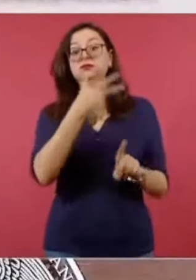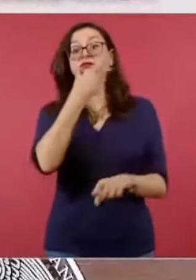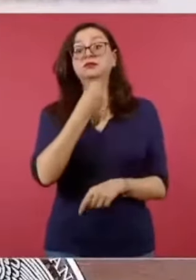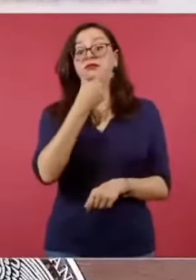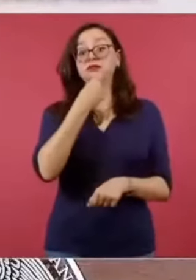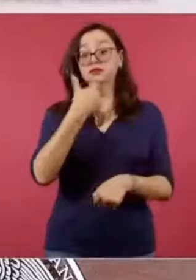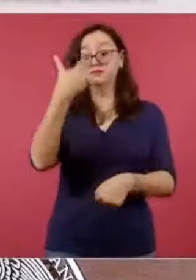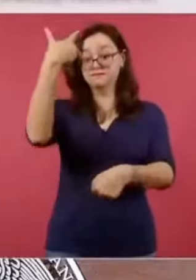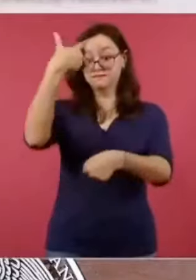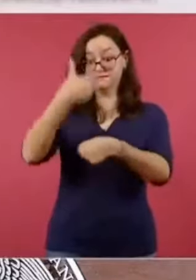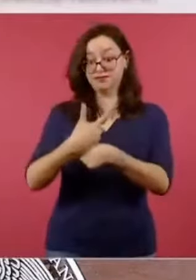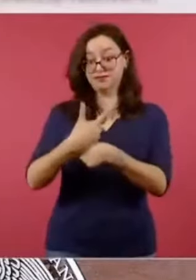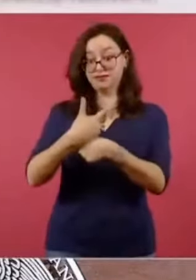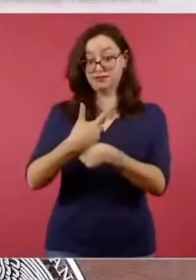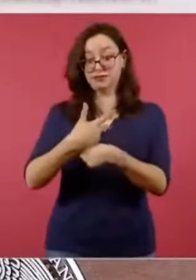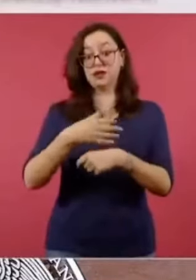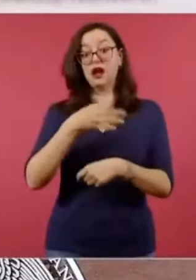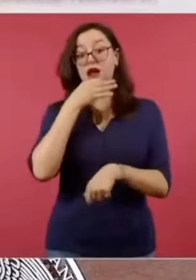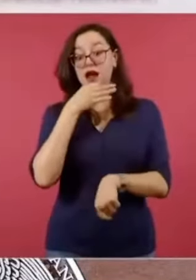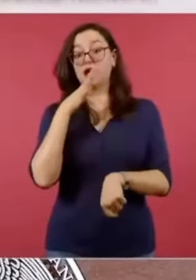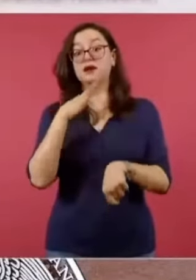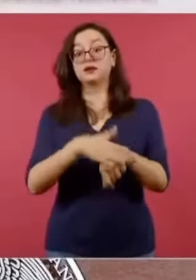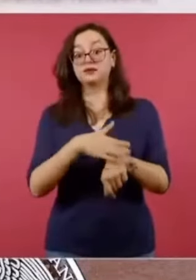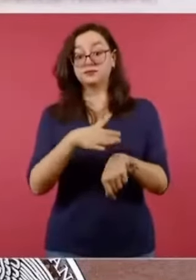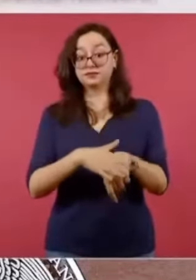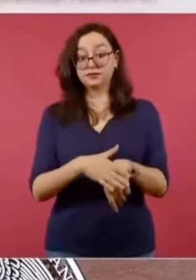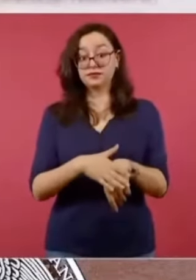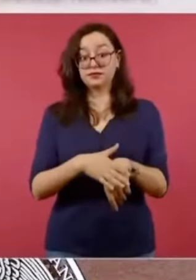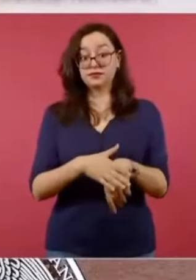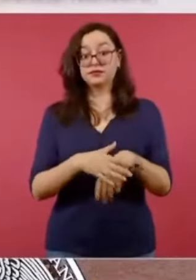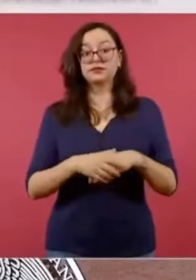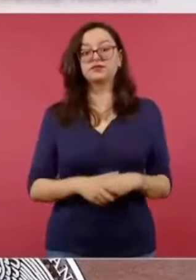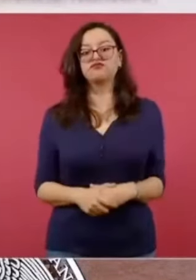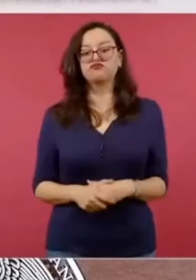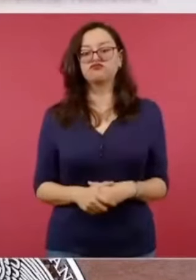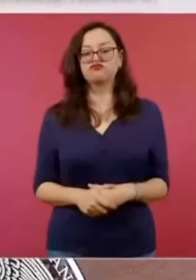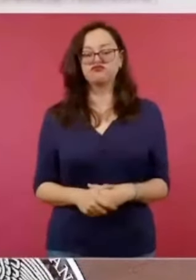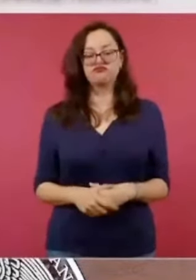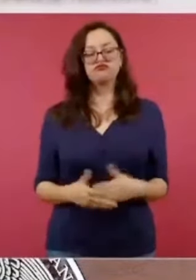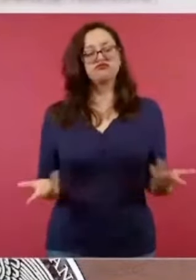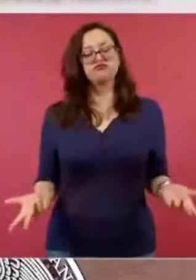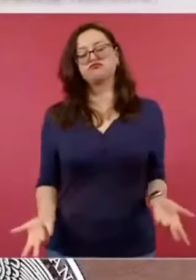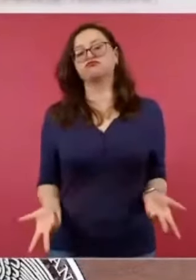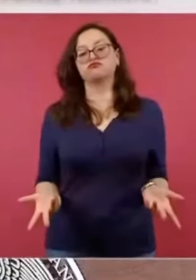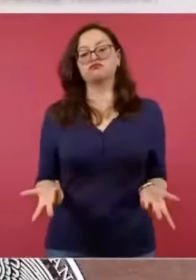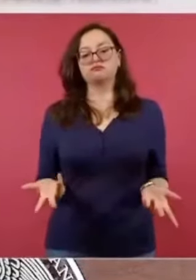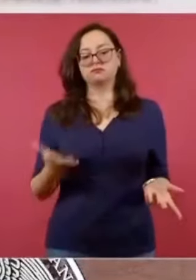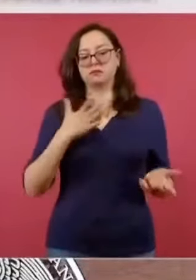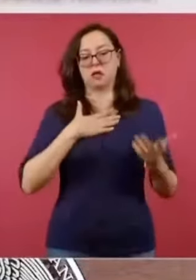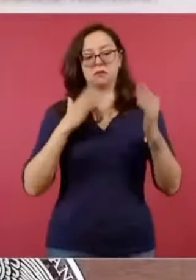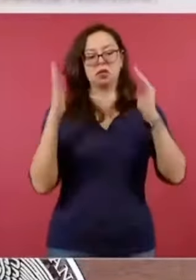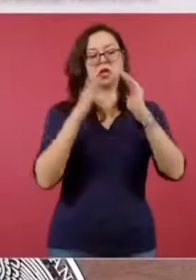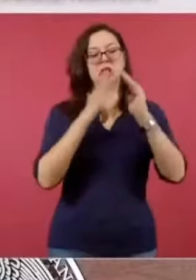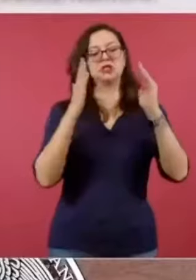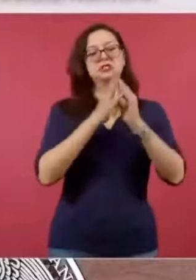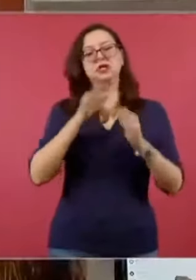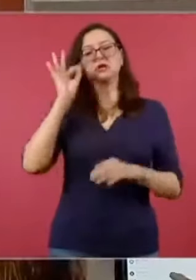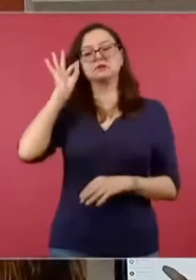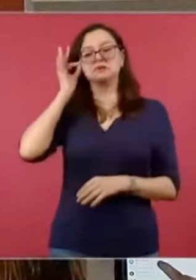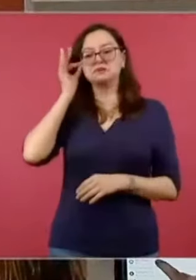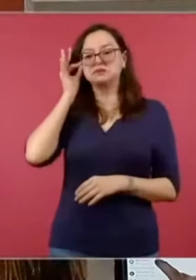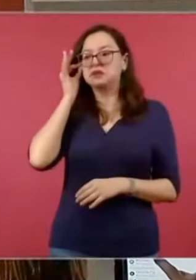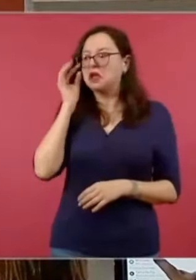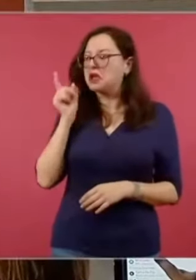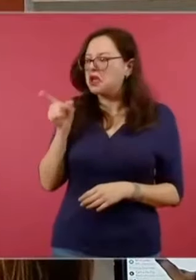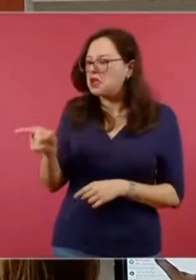declarando que despidió a su trabajadora del hogar por Chaira, por haber votado